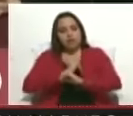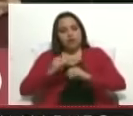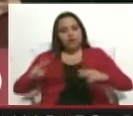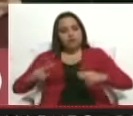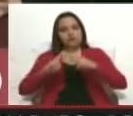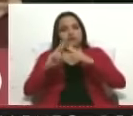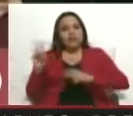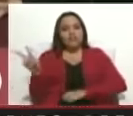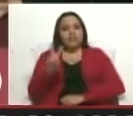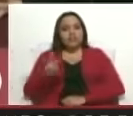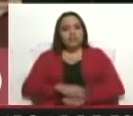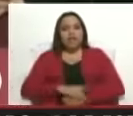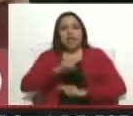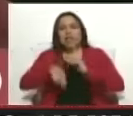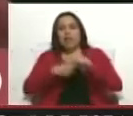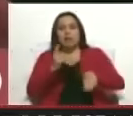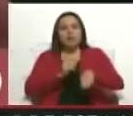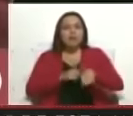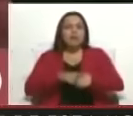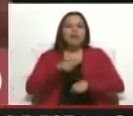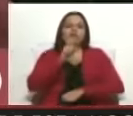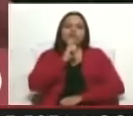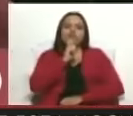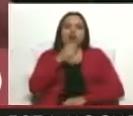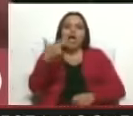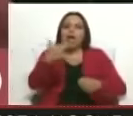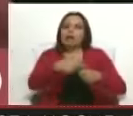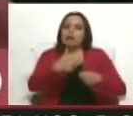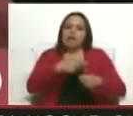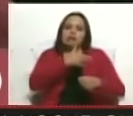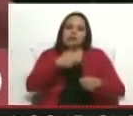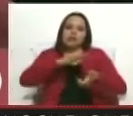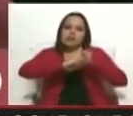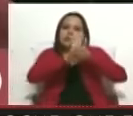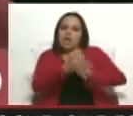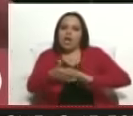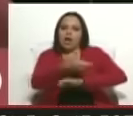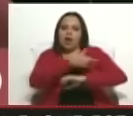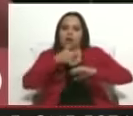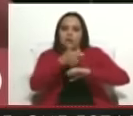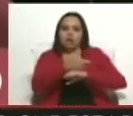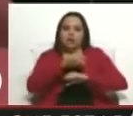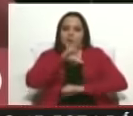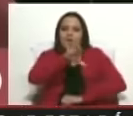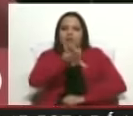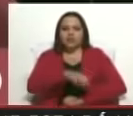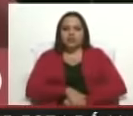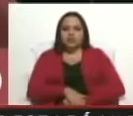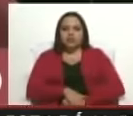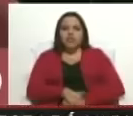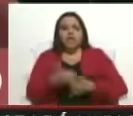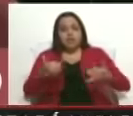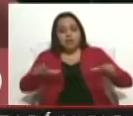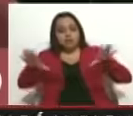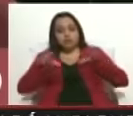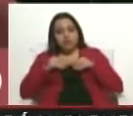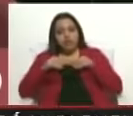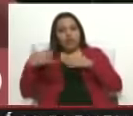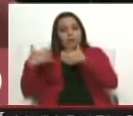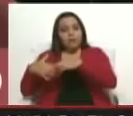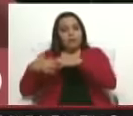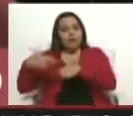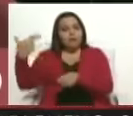Que luego de un periodo bastante turbulento en el cual quisieron acabar con el gobierno de nuestro país, ya es reconocida por petroleras internacionales.